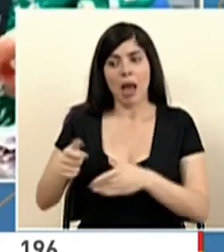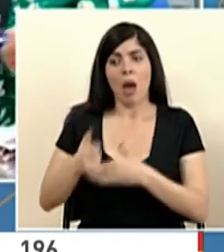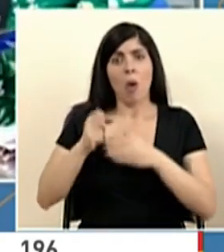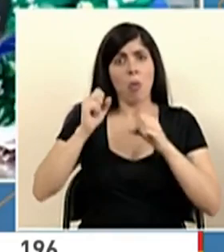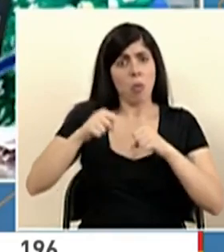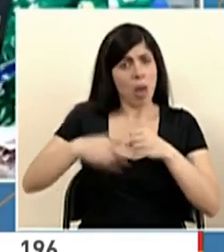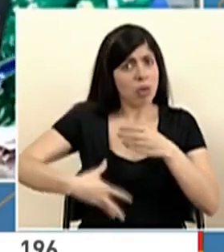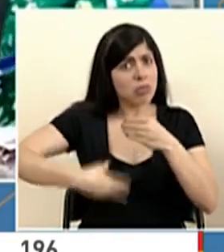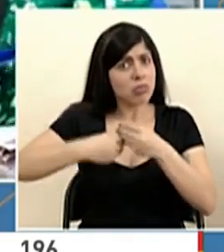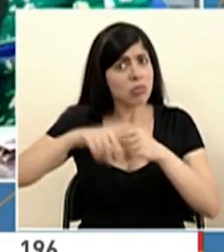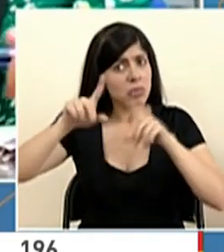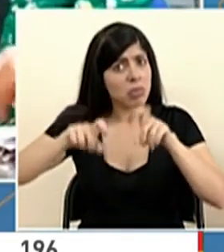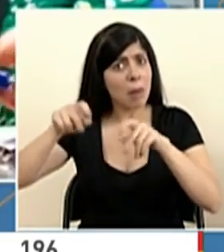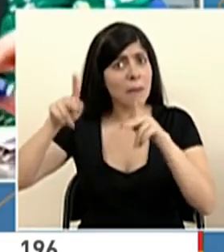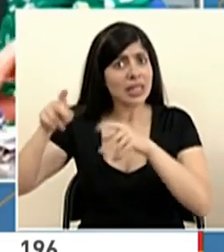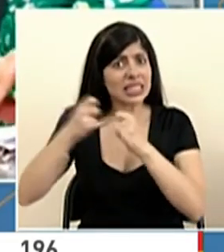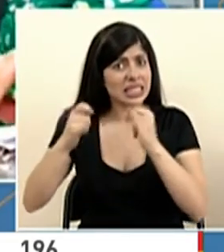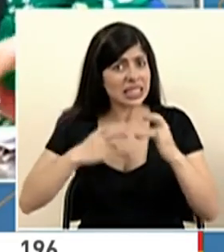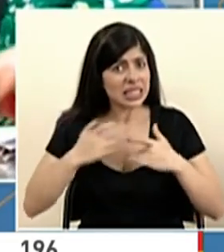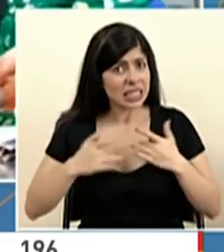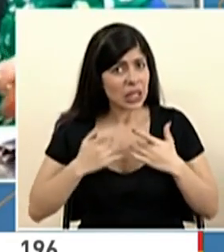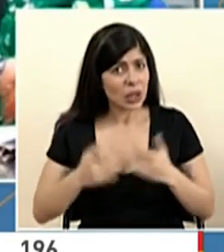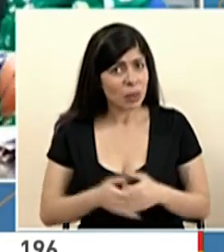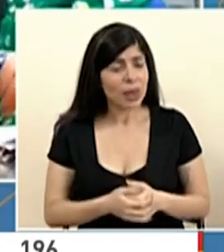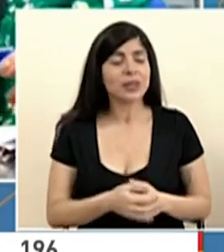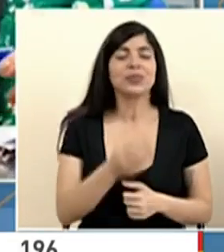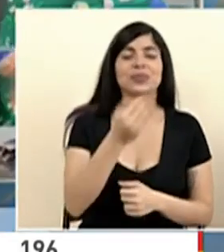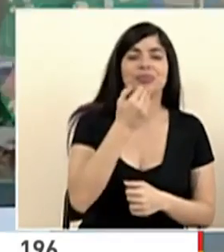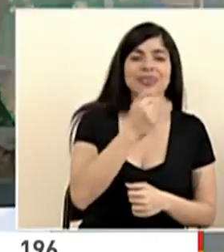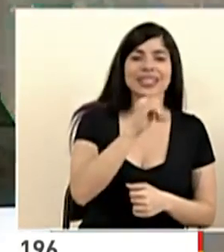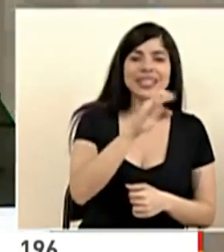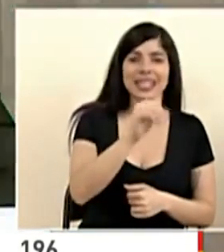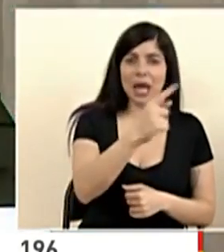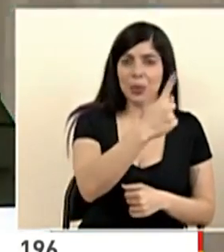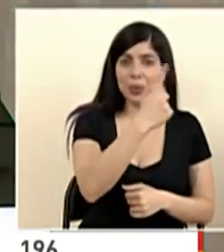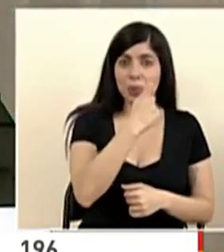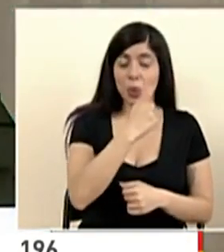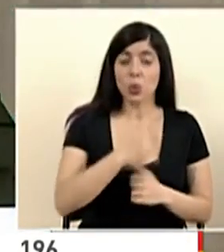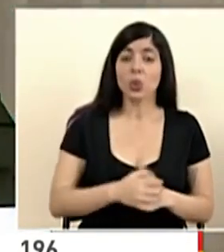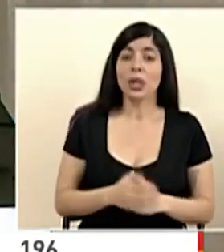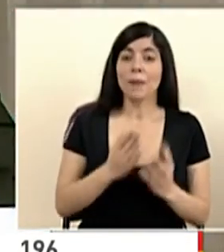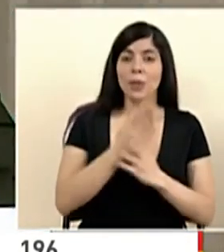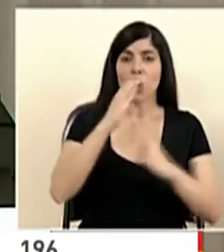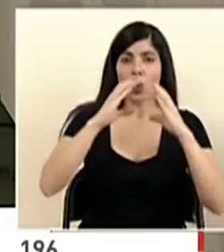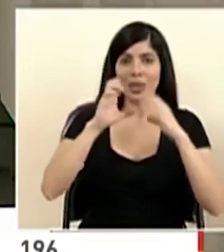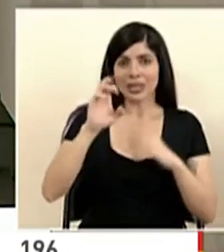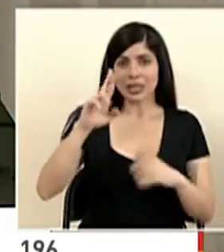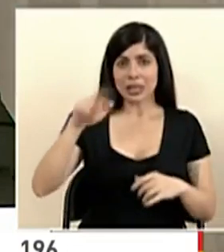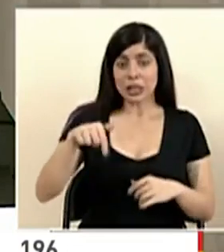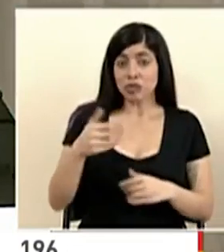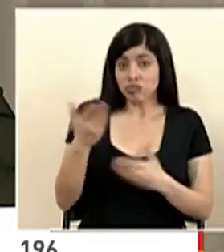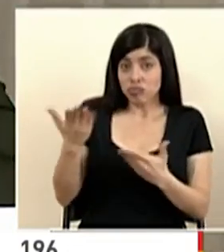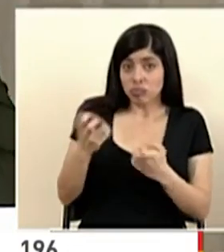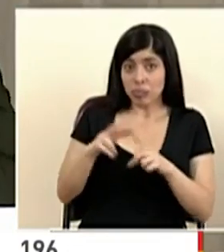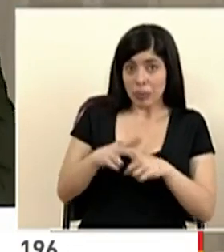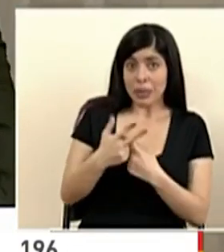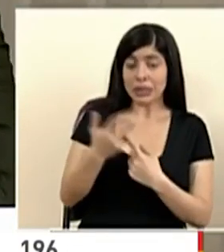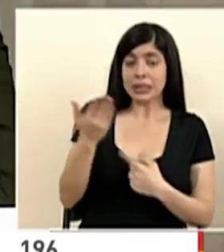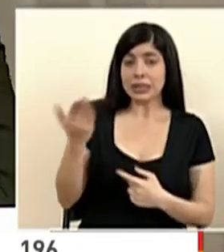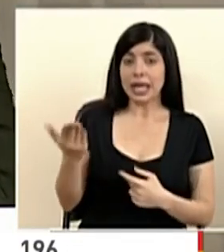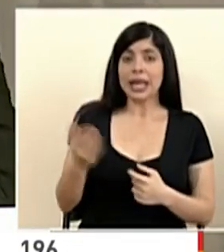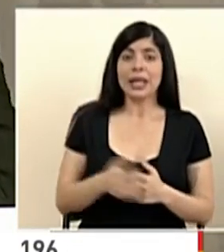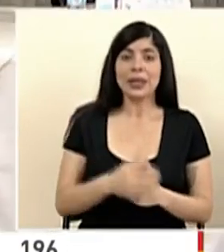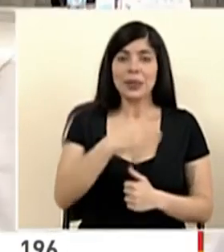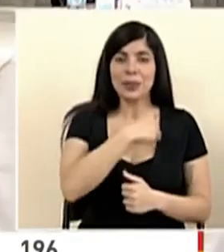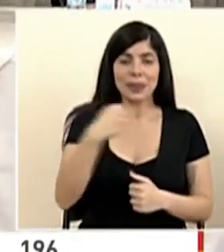avanzar hacia las muestras asintomáticas. Gracias. Muchas gracias, Jessica, por su consulta del Medio de Comunicación Cerro. Y si gusta, iniciamos con el señor